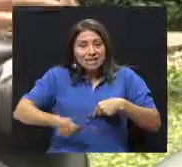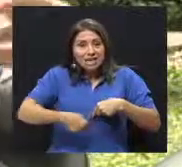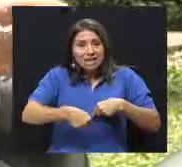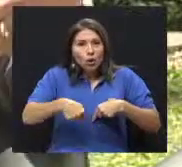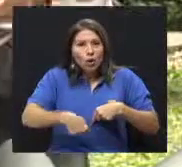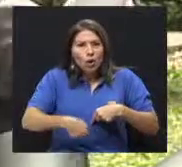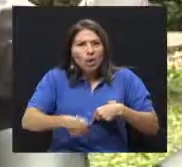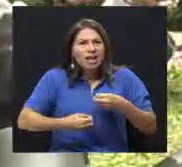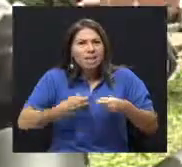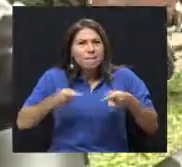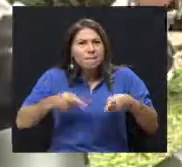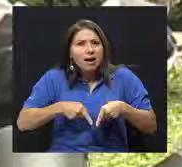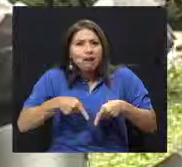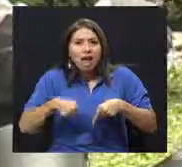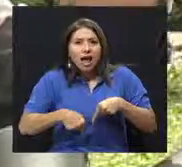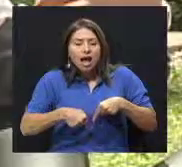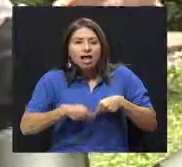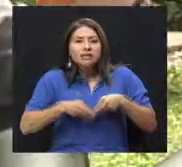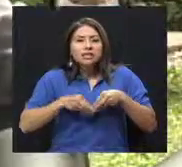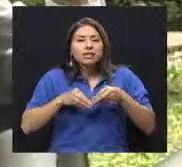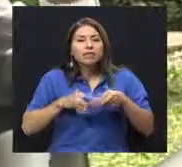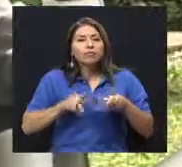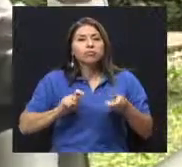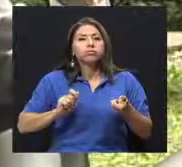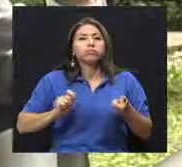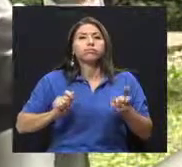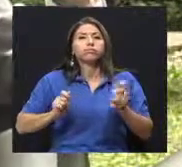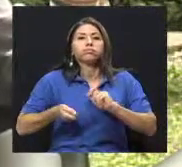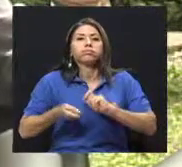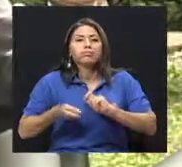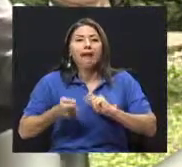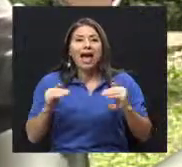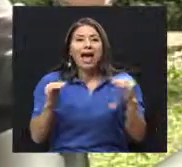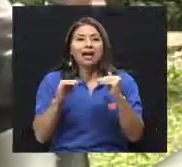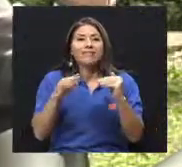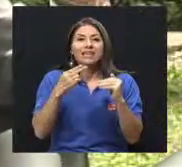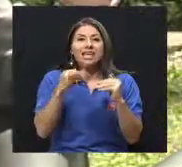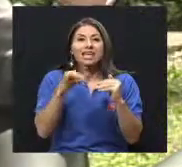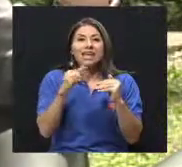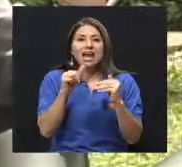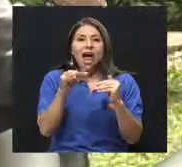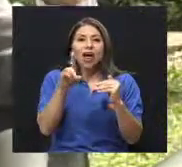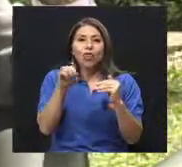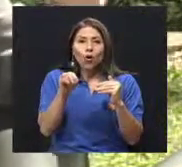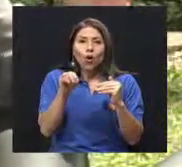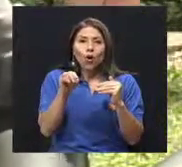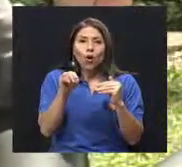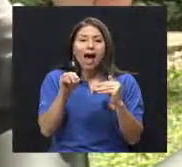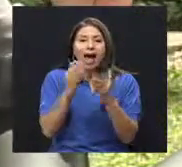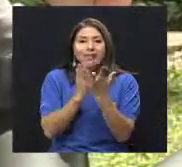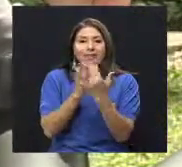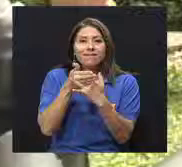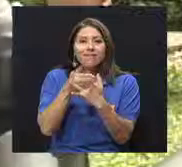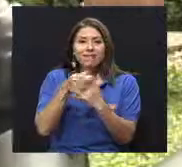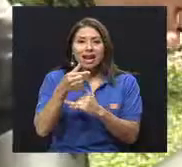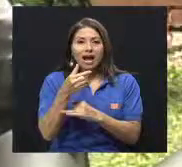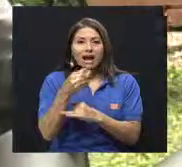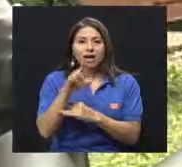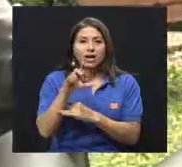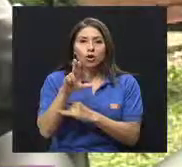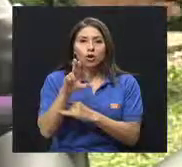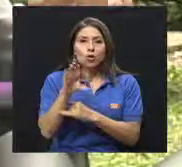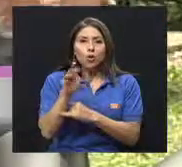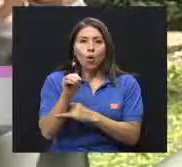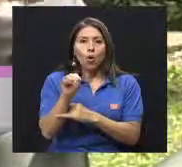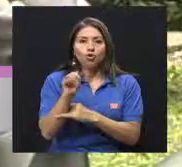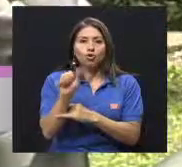metabolizar y a nivel de hígado y a nivel, en fracciones muy pequeñas, uniformes, que es la glucosa, el azúcar.